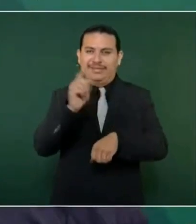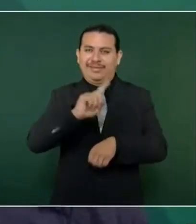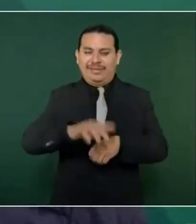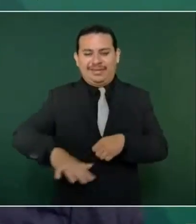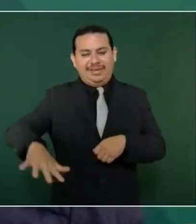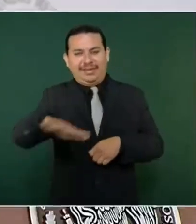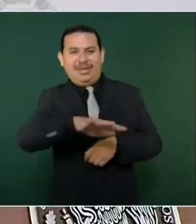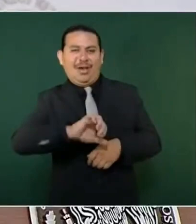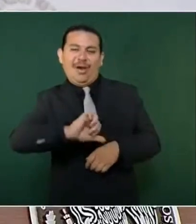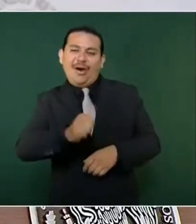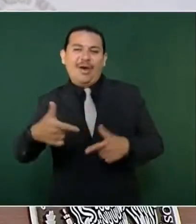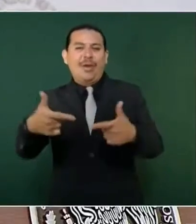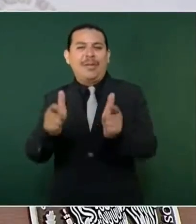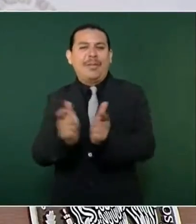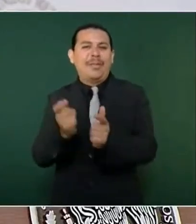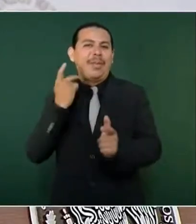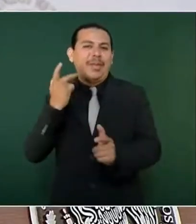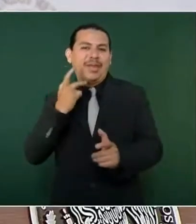Esos son los